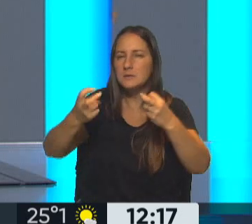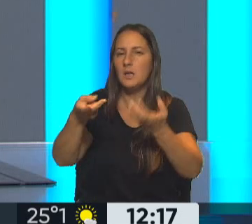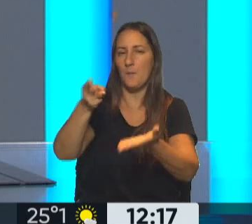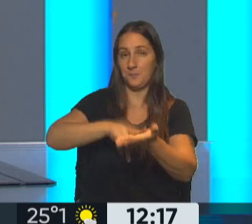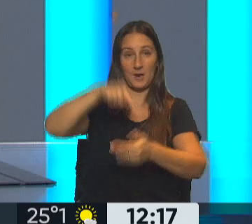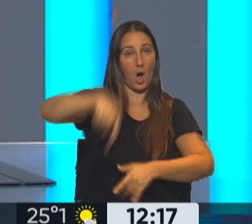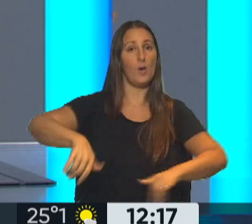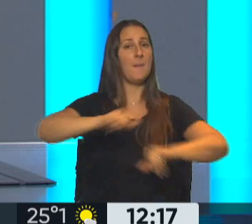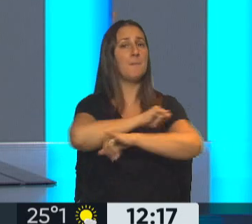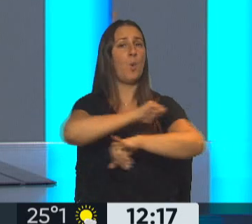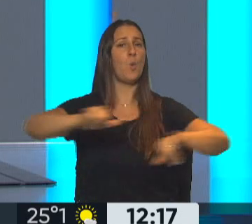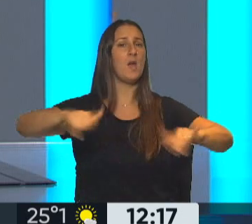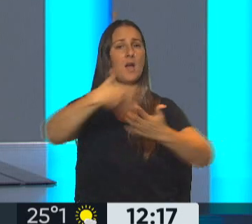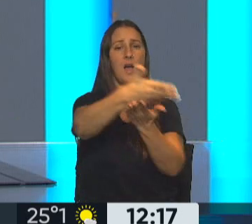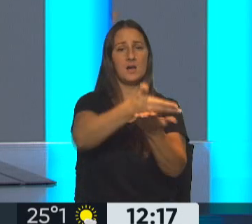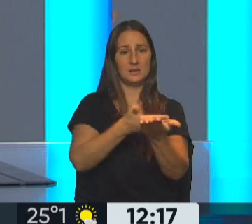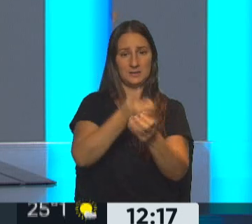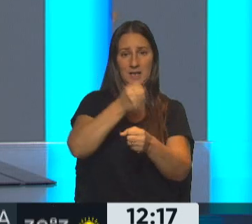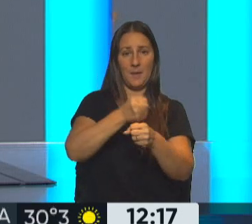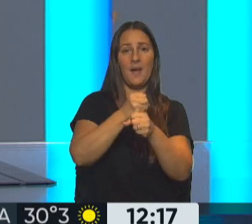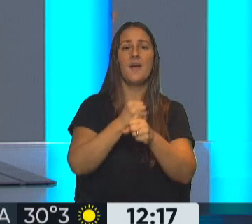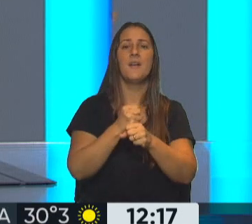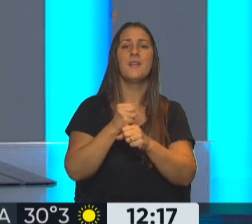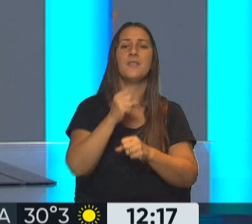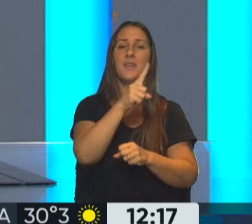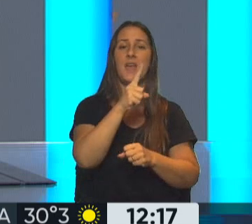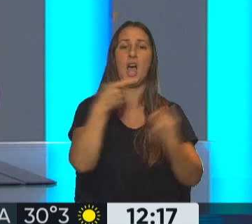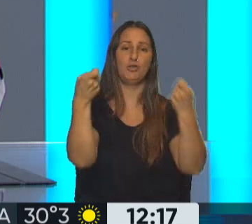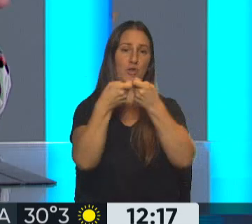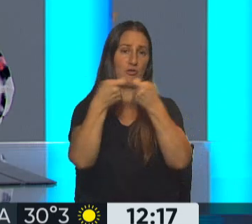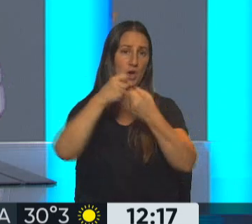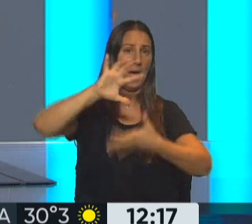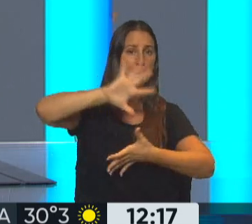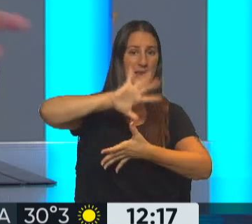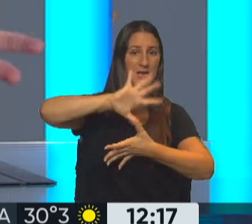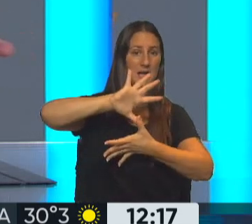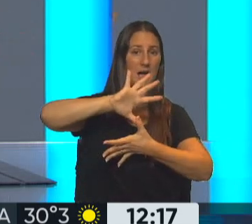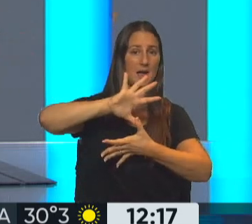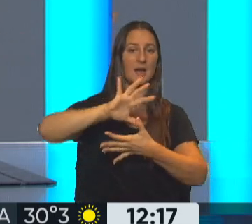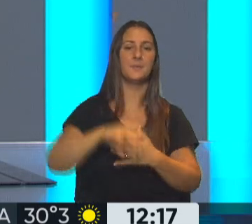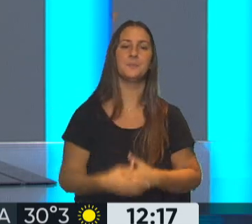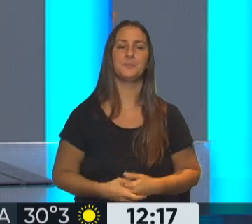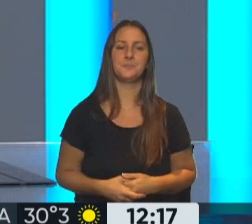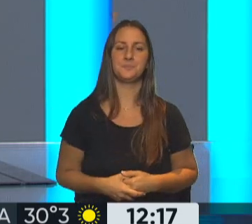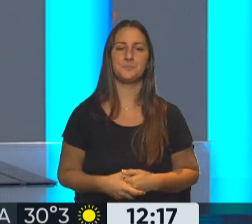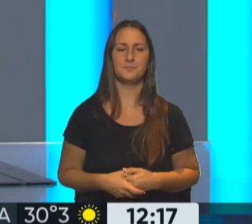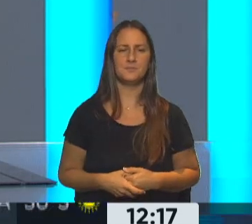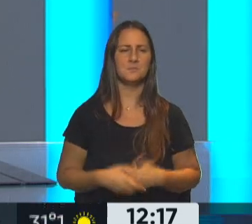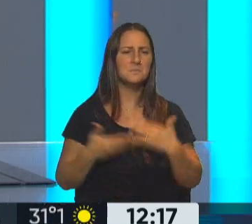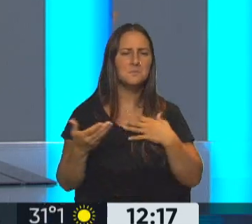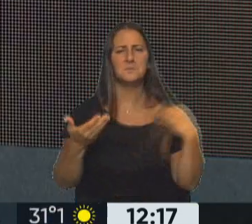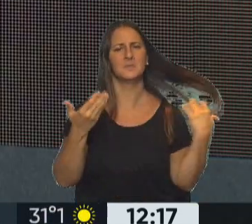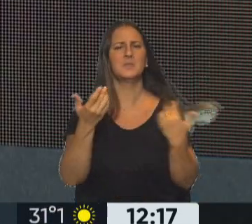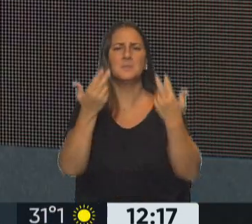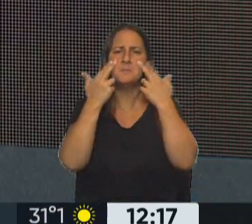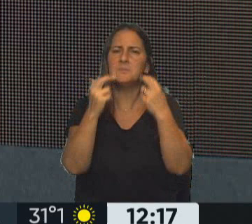de publicar un trabajo en el Journal of the American Medical Association, conocido como el JAMA. ¿Cuán seria es ese estudio?